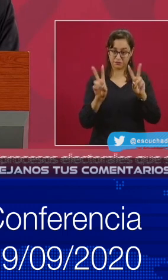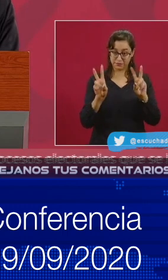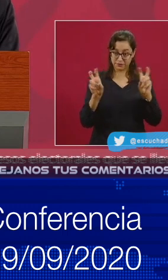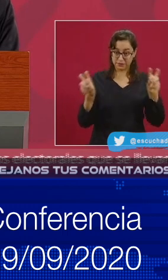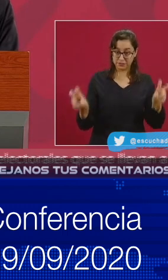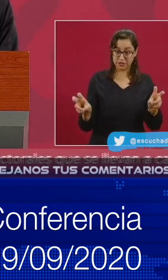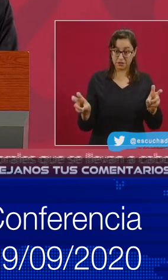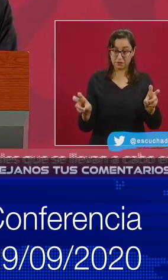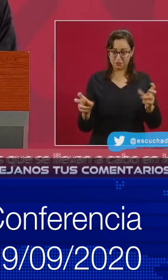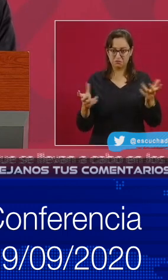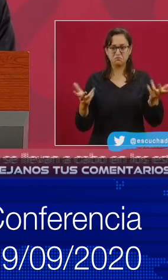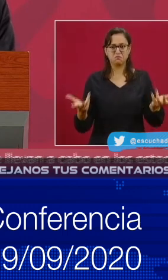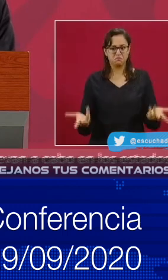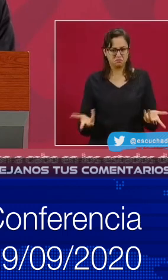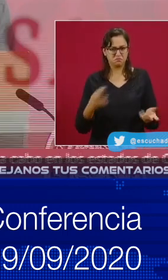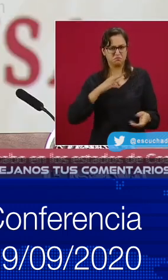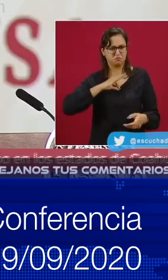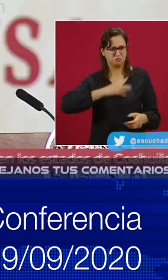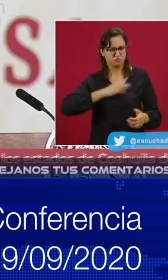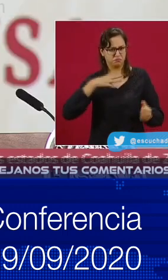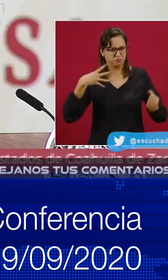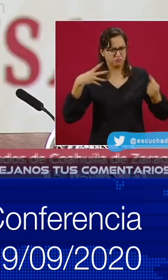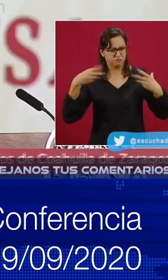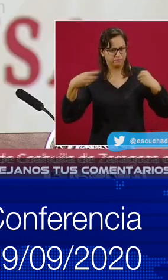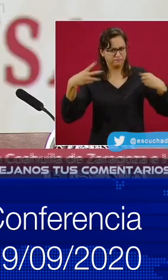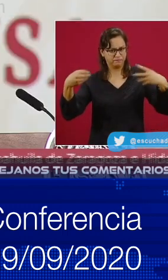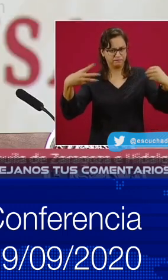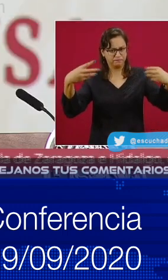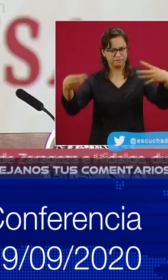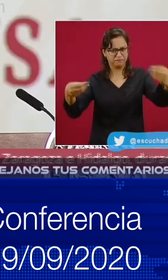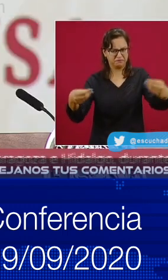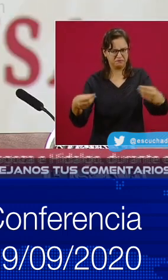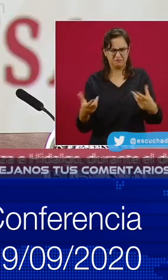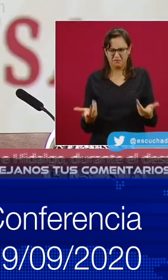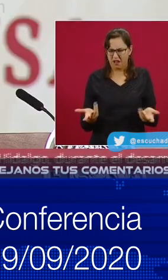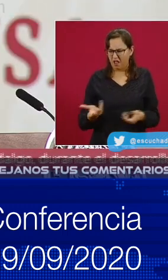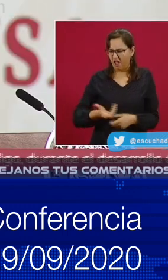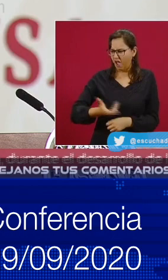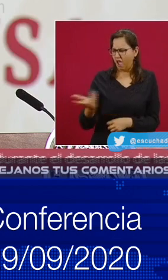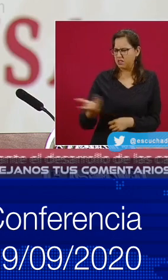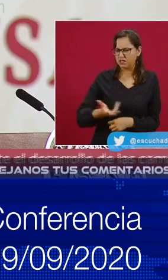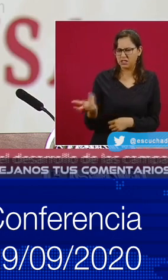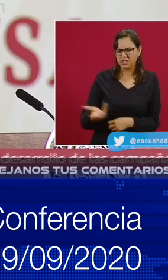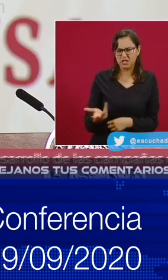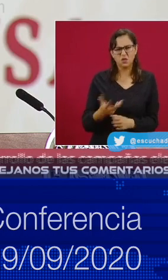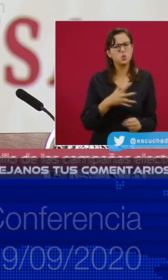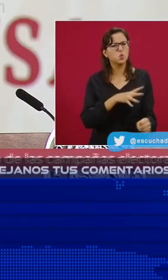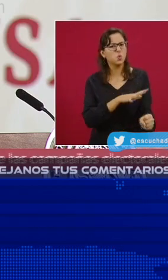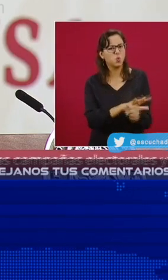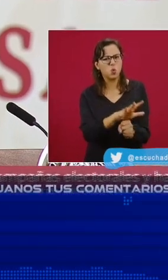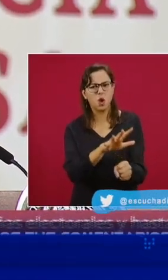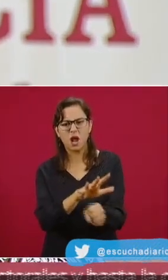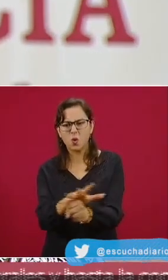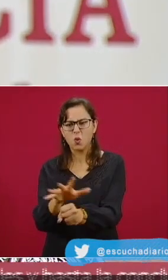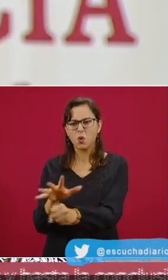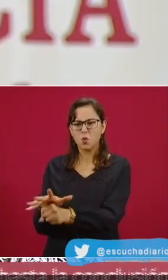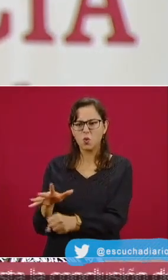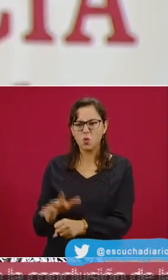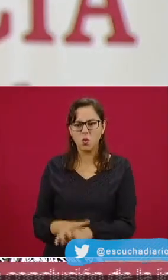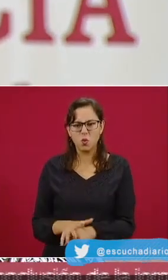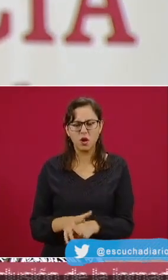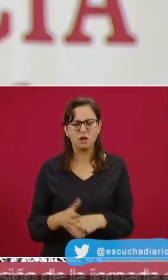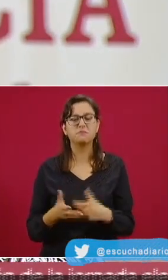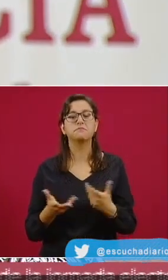estados, 15 en naranja y campecha en verde. Se percibe que la enfermedad pierde fuerza, aunque esto no quiere decir que no siga